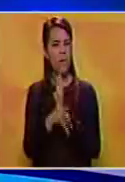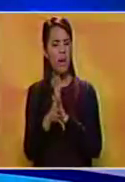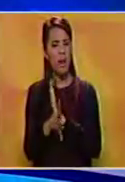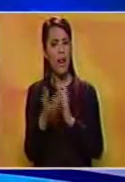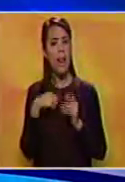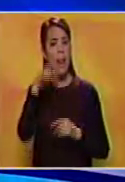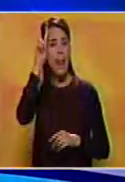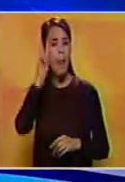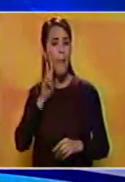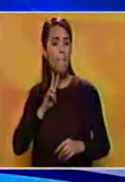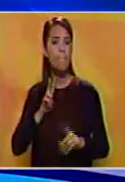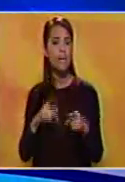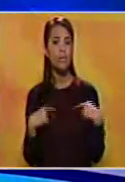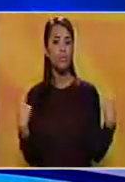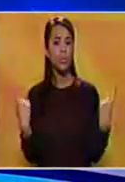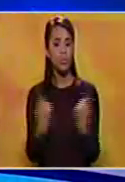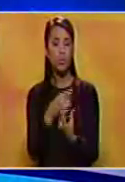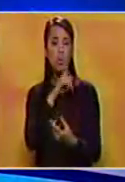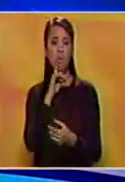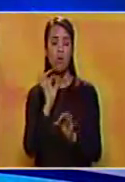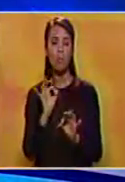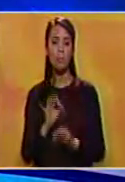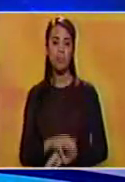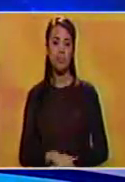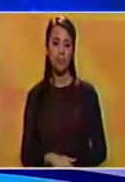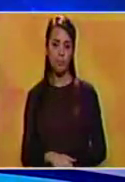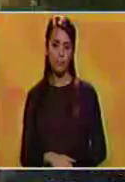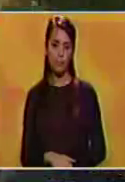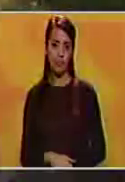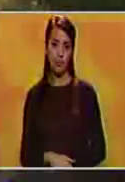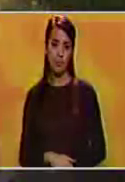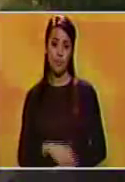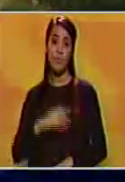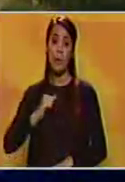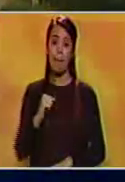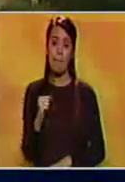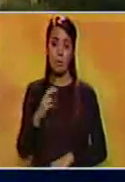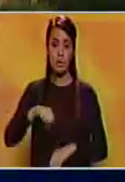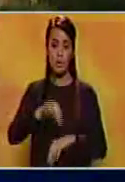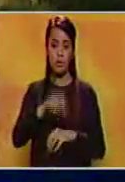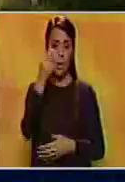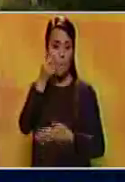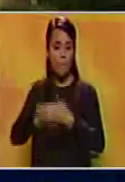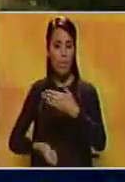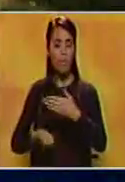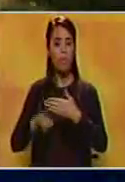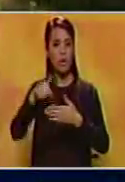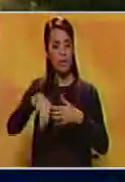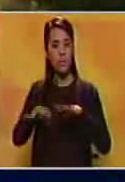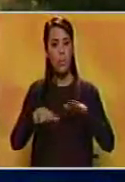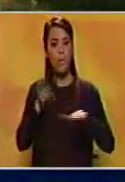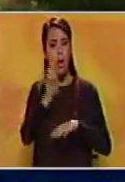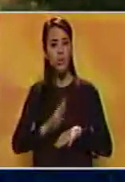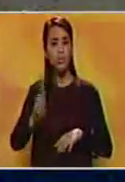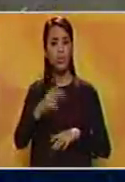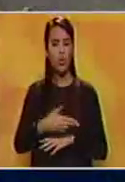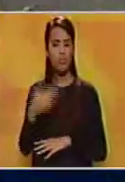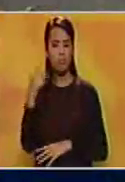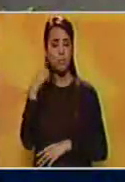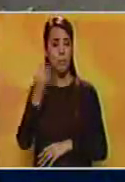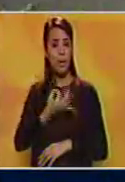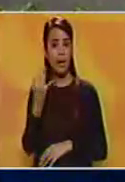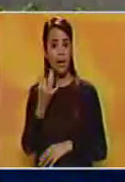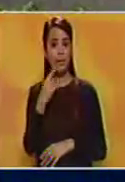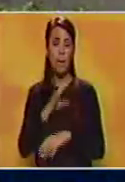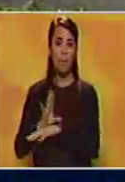Limpieza en Masaya, bastión de las revueltas populares. Precisamente la Policía Nacional prohibió este jueves el uso de armas para garantizar la protección